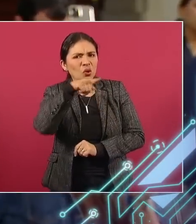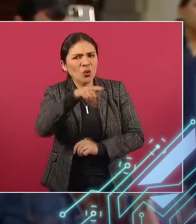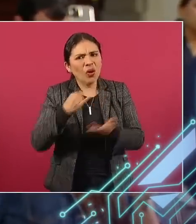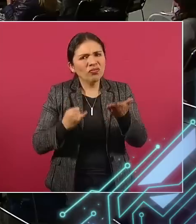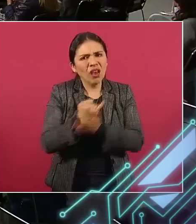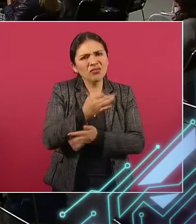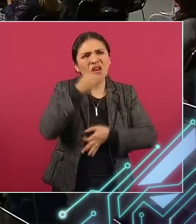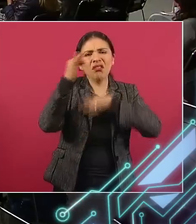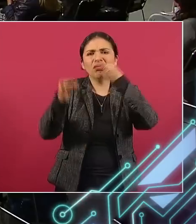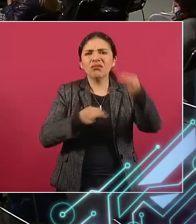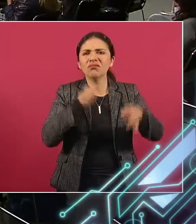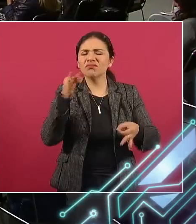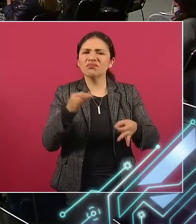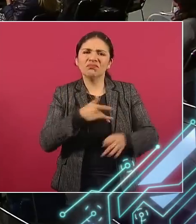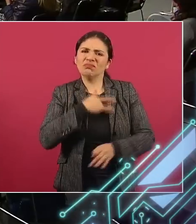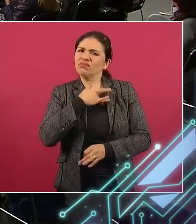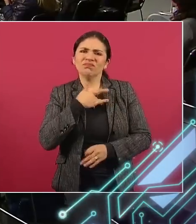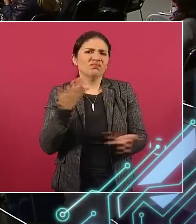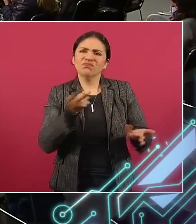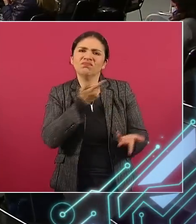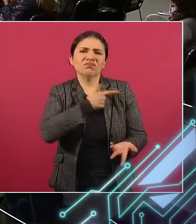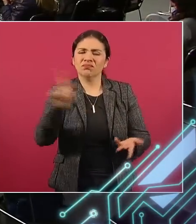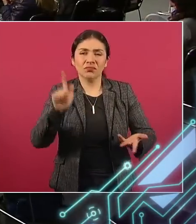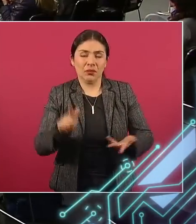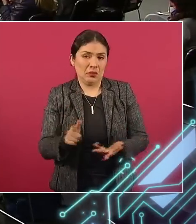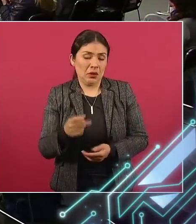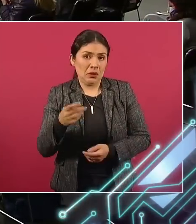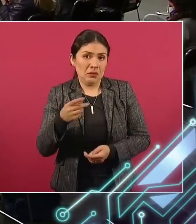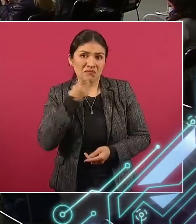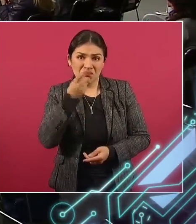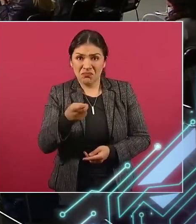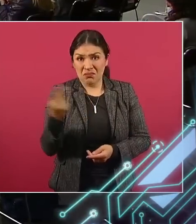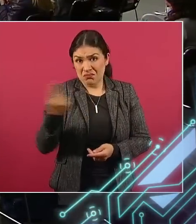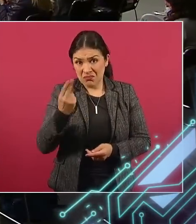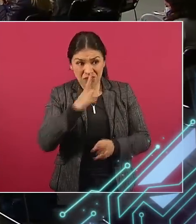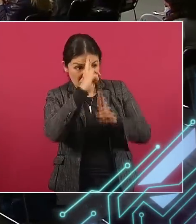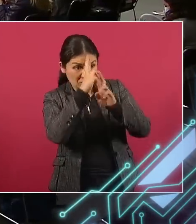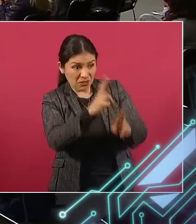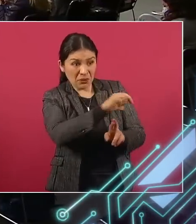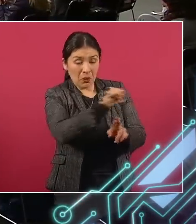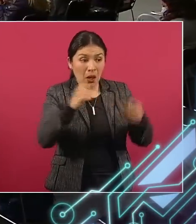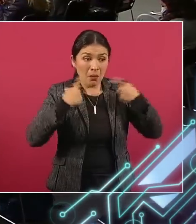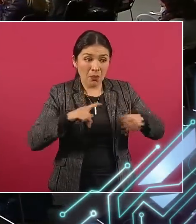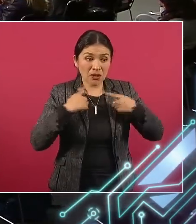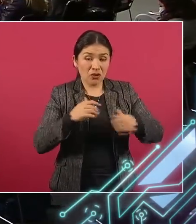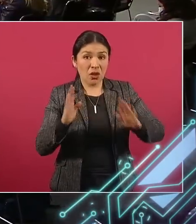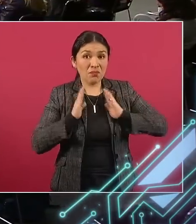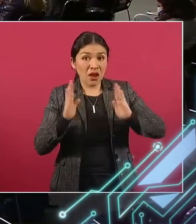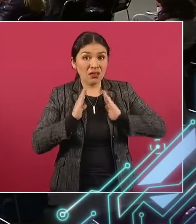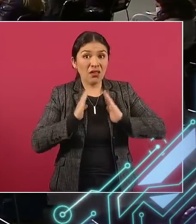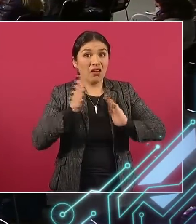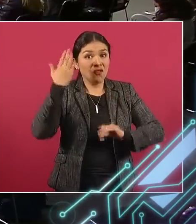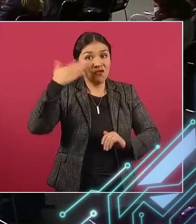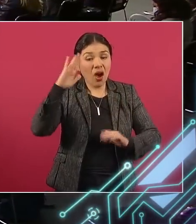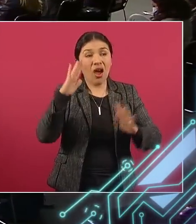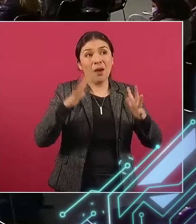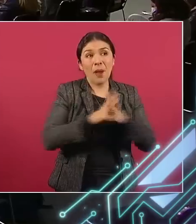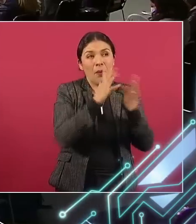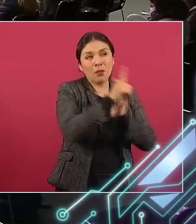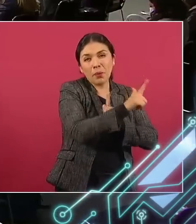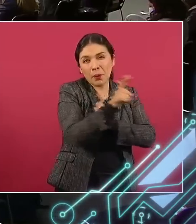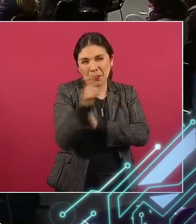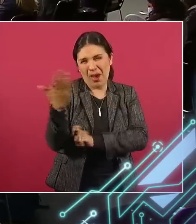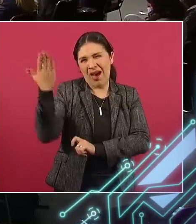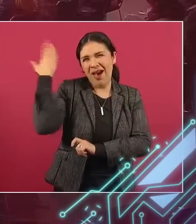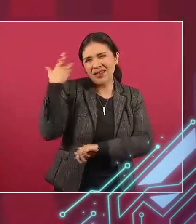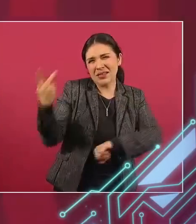este anuncio y pues exigieron que no se honre a los militares que participaron en estos hechos del